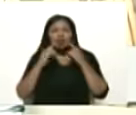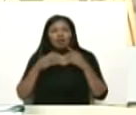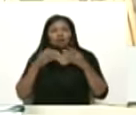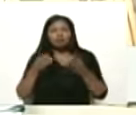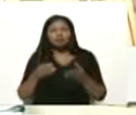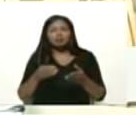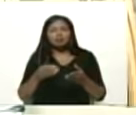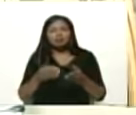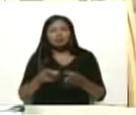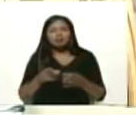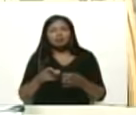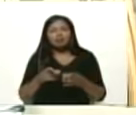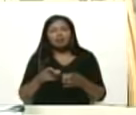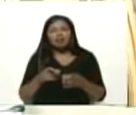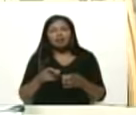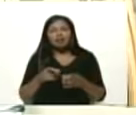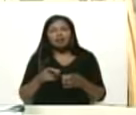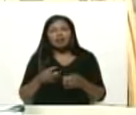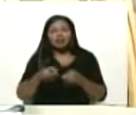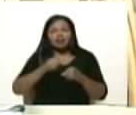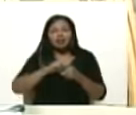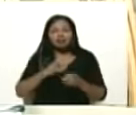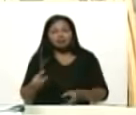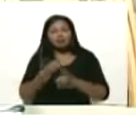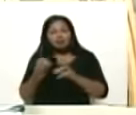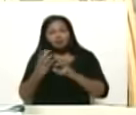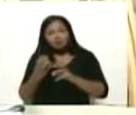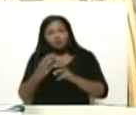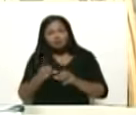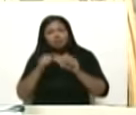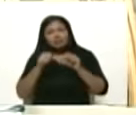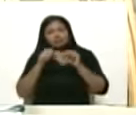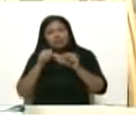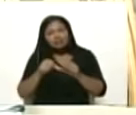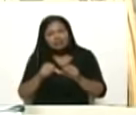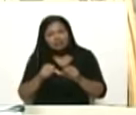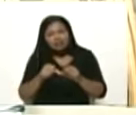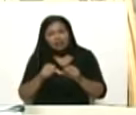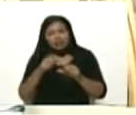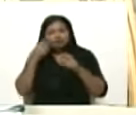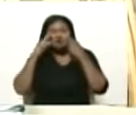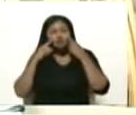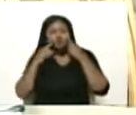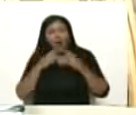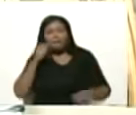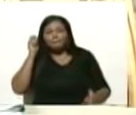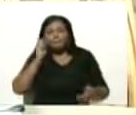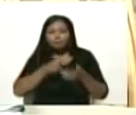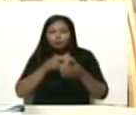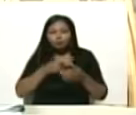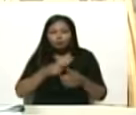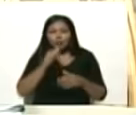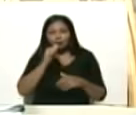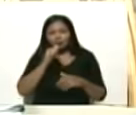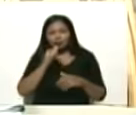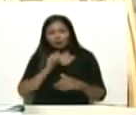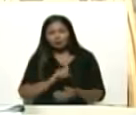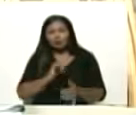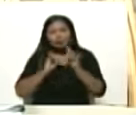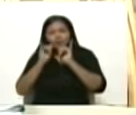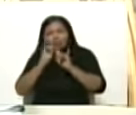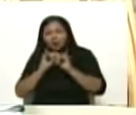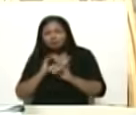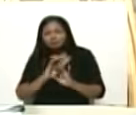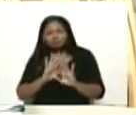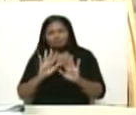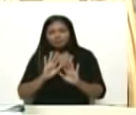sigue llorando dele con el pote chiste malo no había un dicho